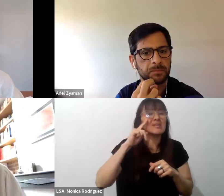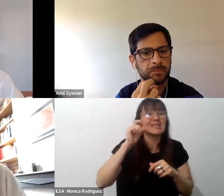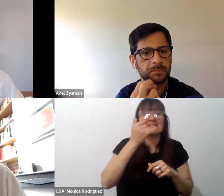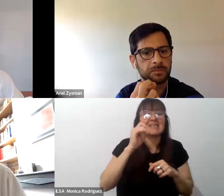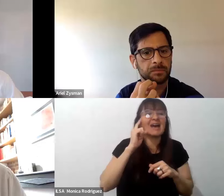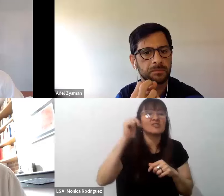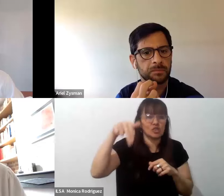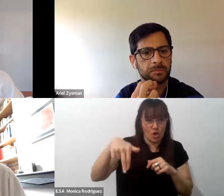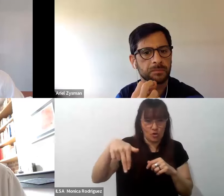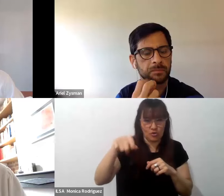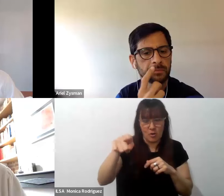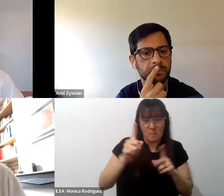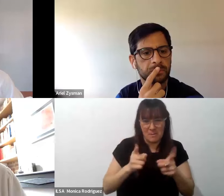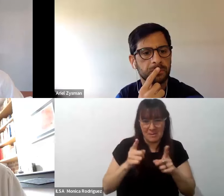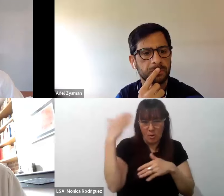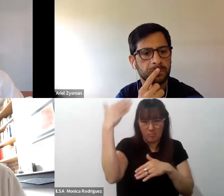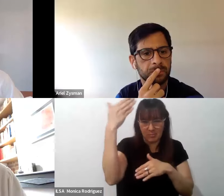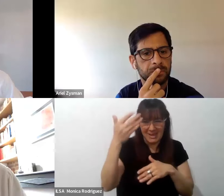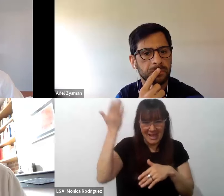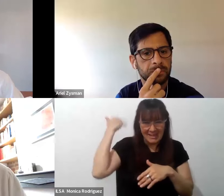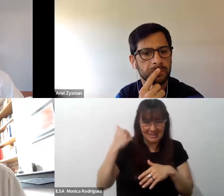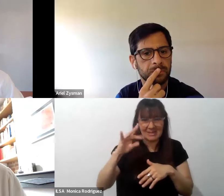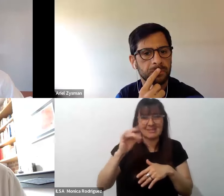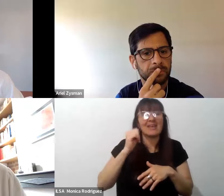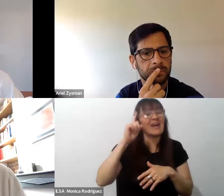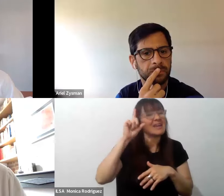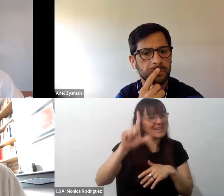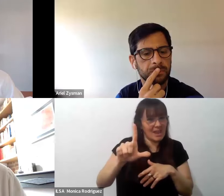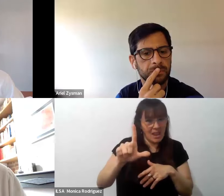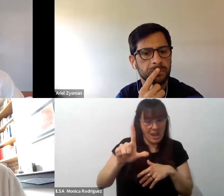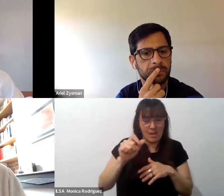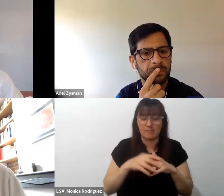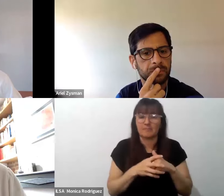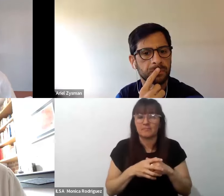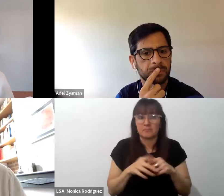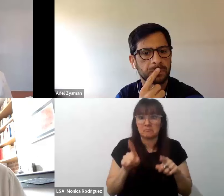de Daniel y efectivamente